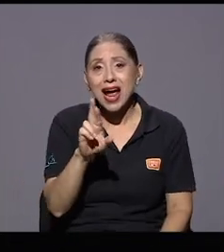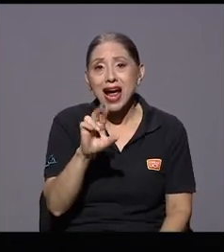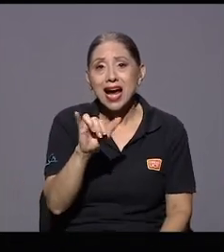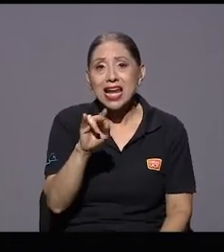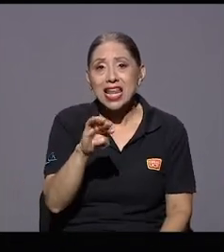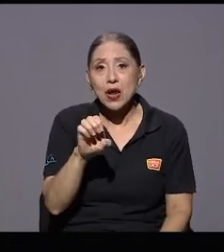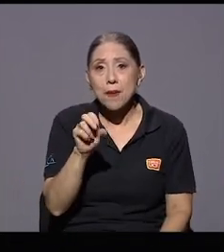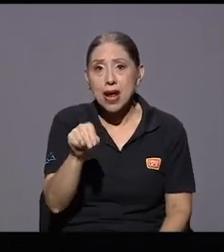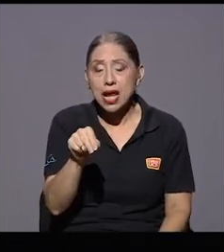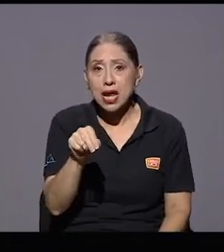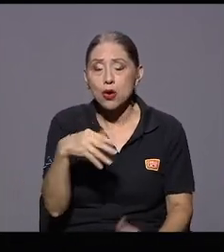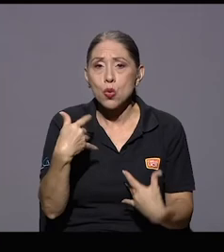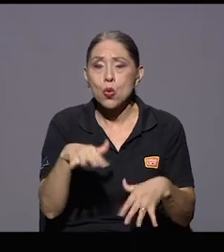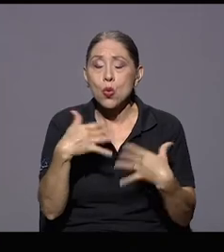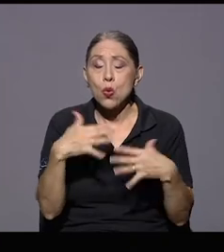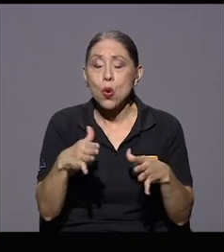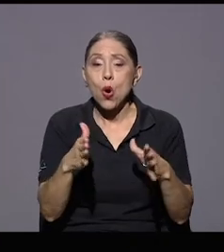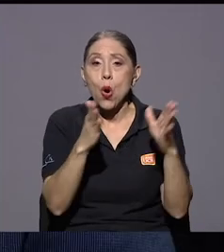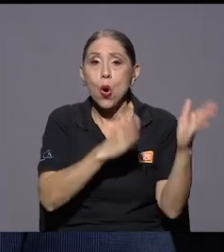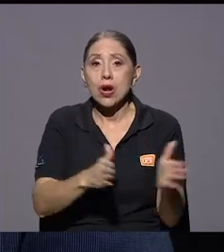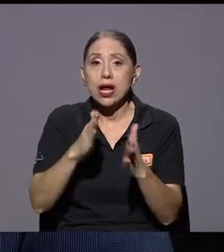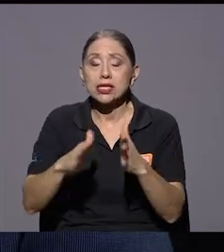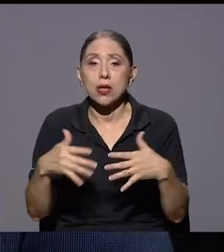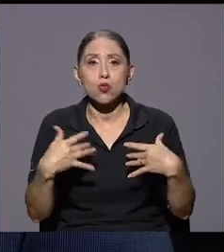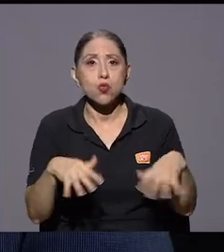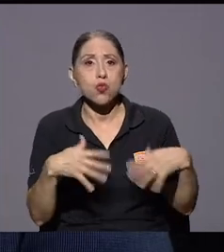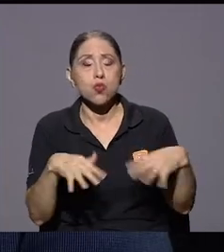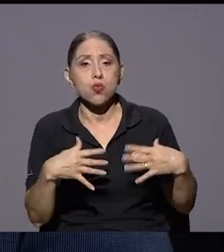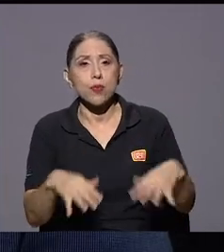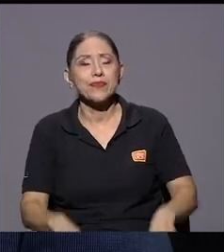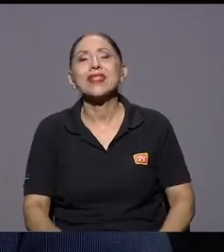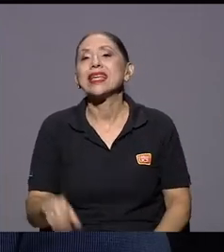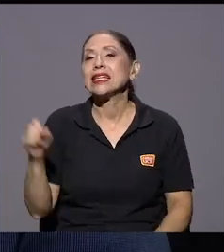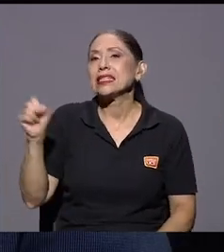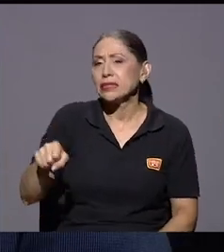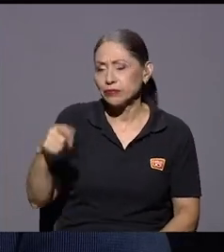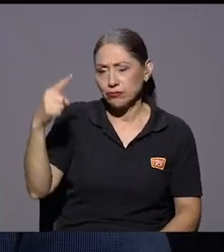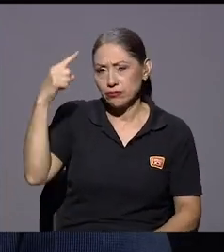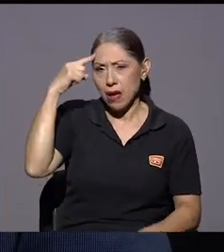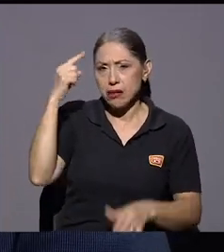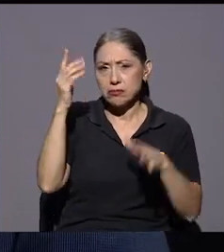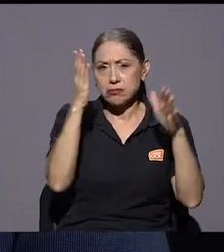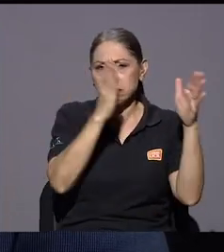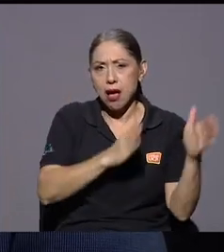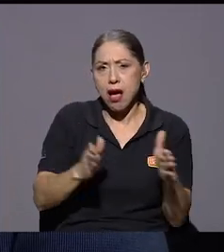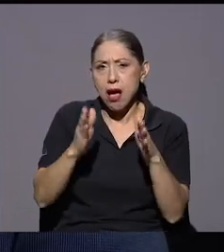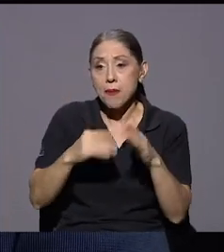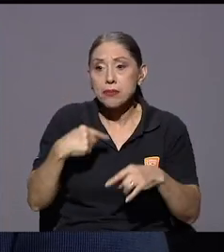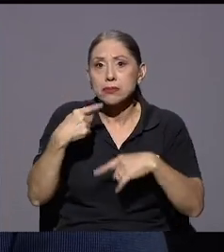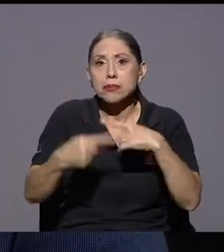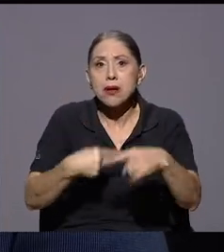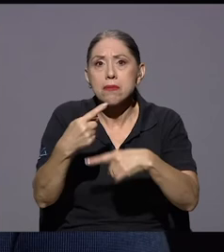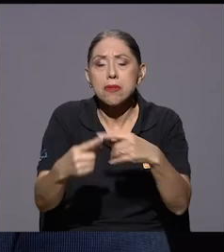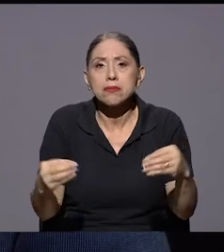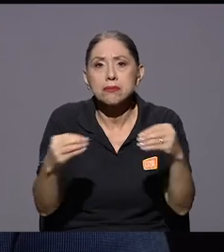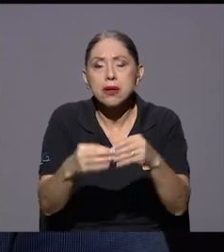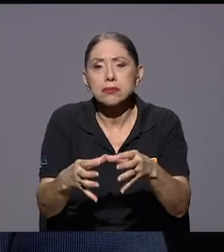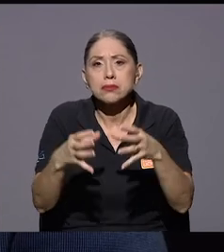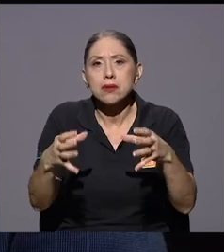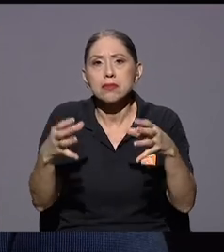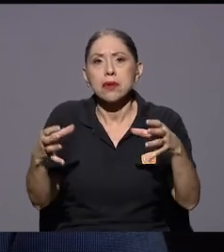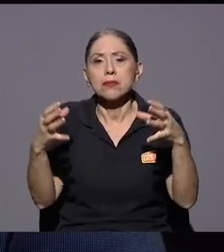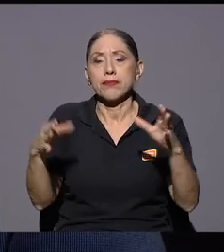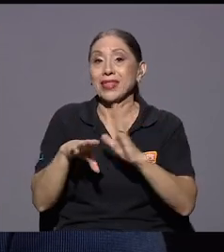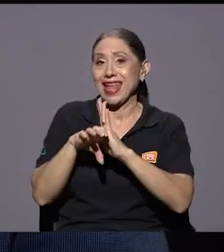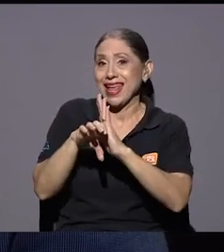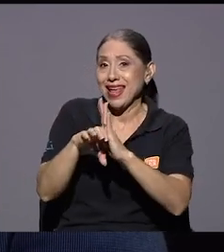y eso ayayay es completamente pensado planificado y cada vez va a ser más digamos cuando vos